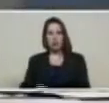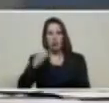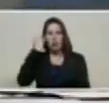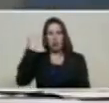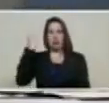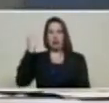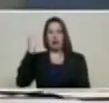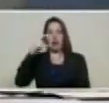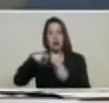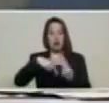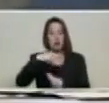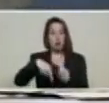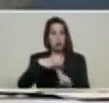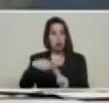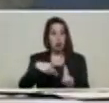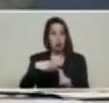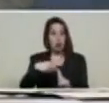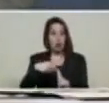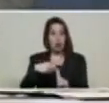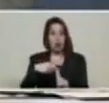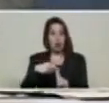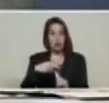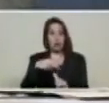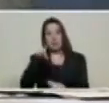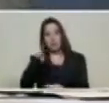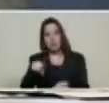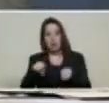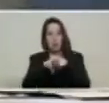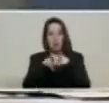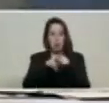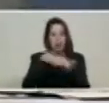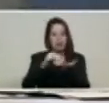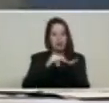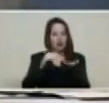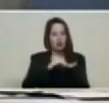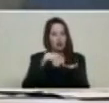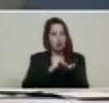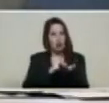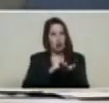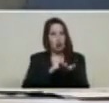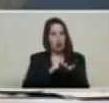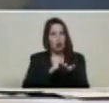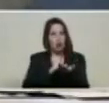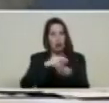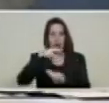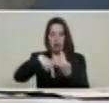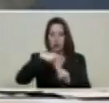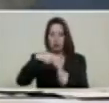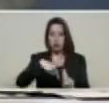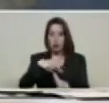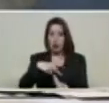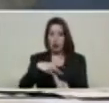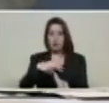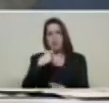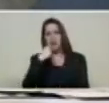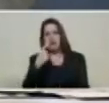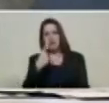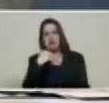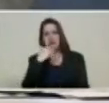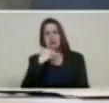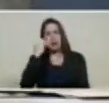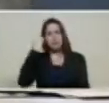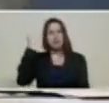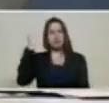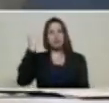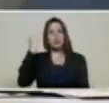revolucionaria, es una solución revolucionaria, como siempre dice el dicho. A grandes dificultades y a grandes